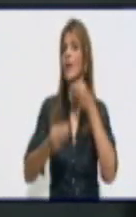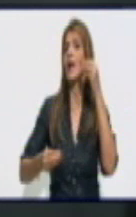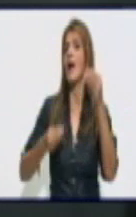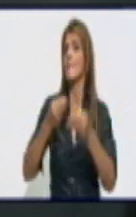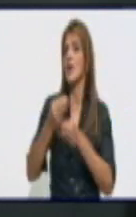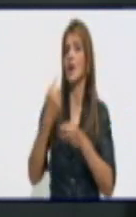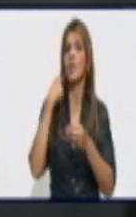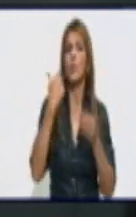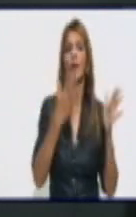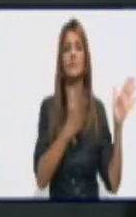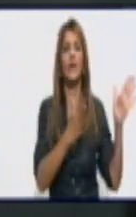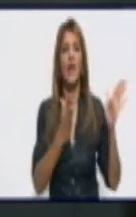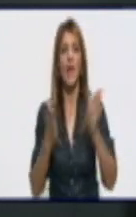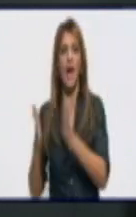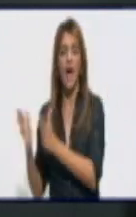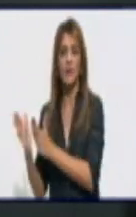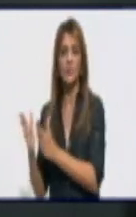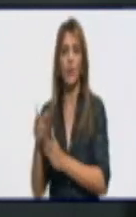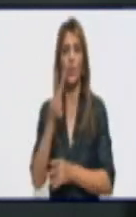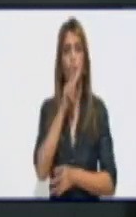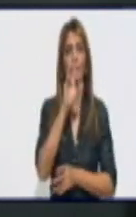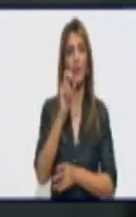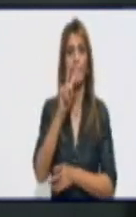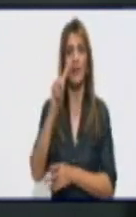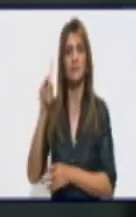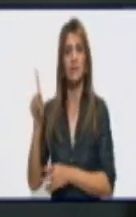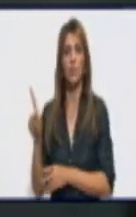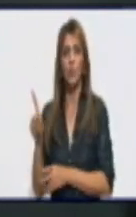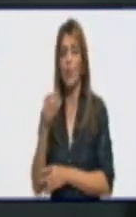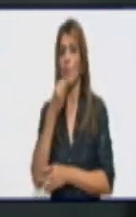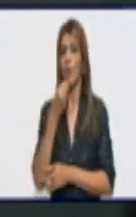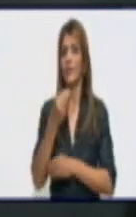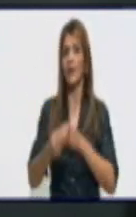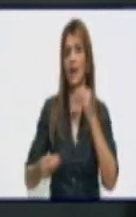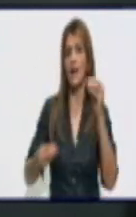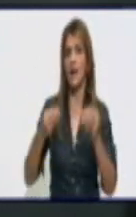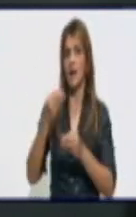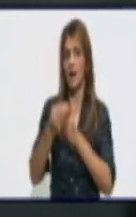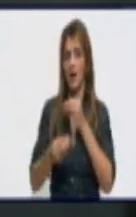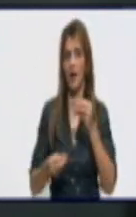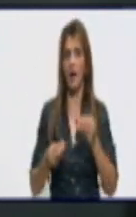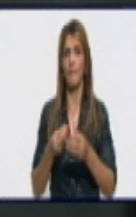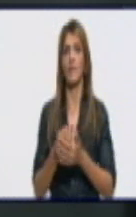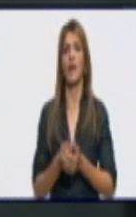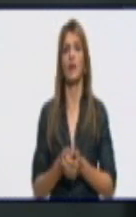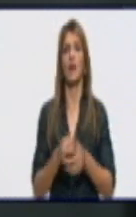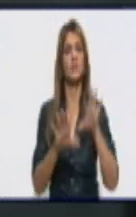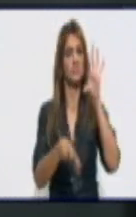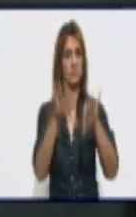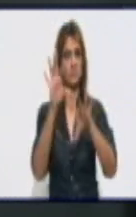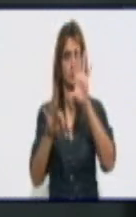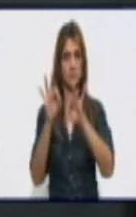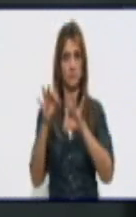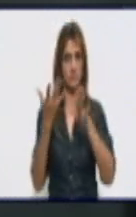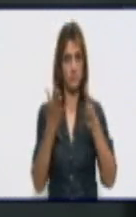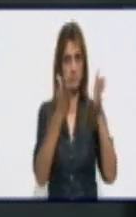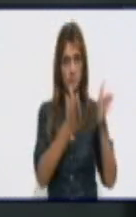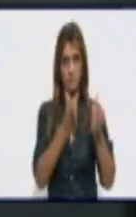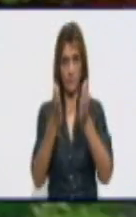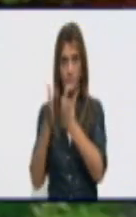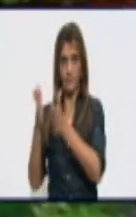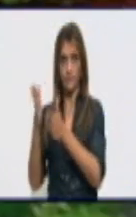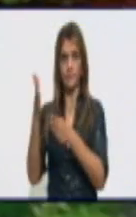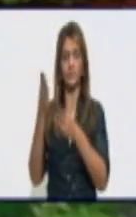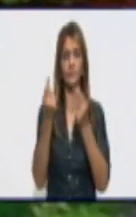todo este año 2021, puede ser esa modificación. Marina, una pregunta.